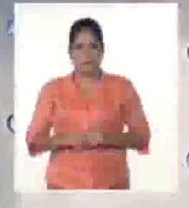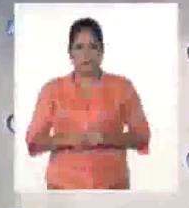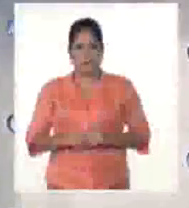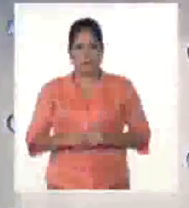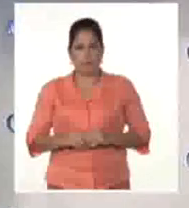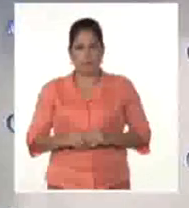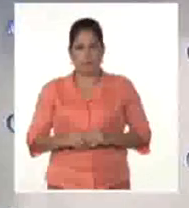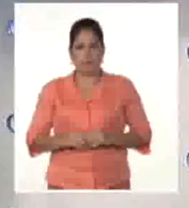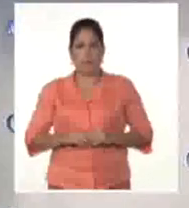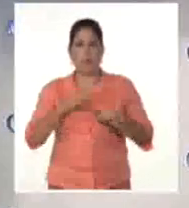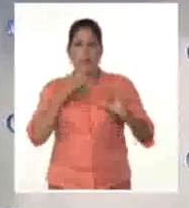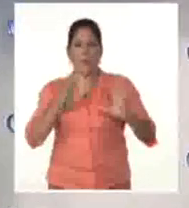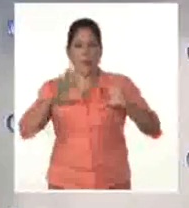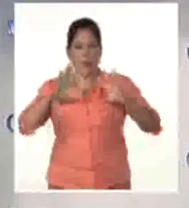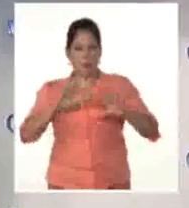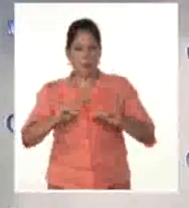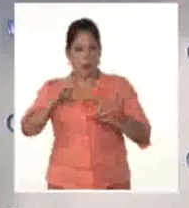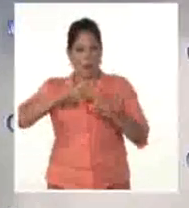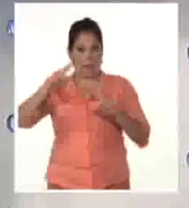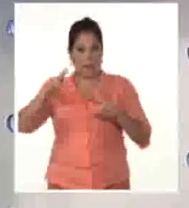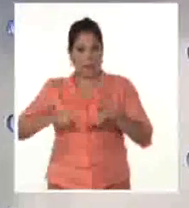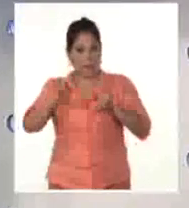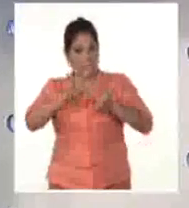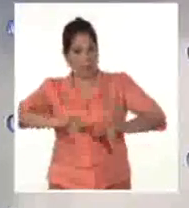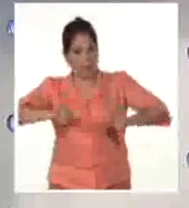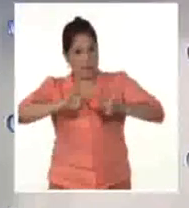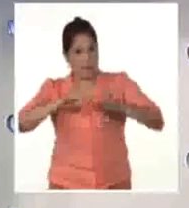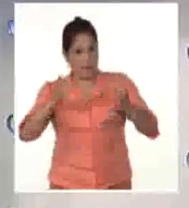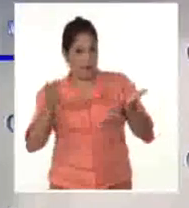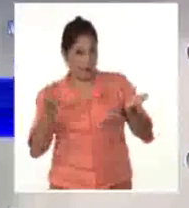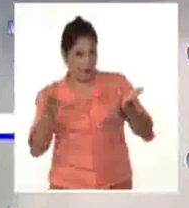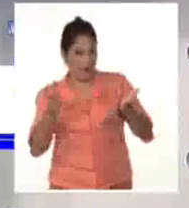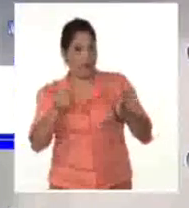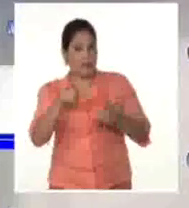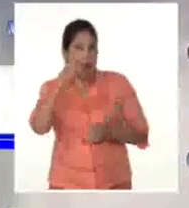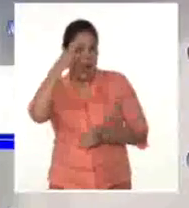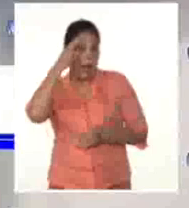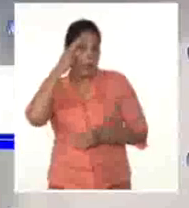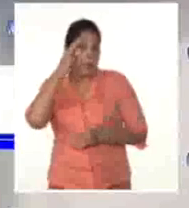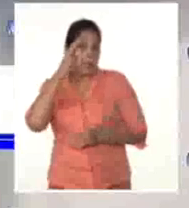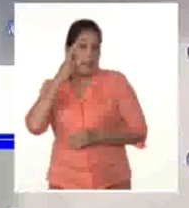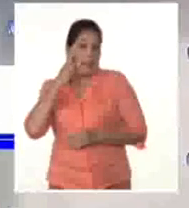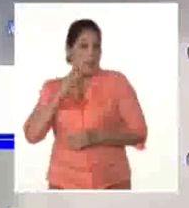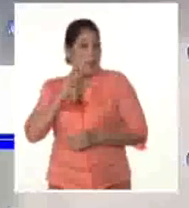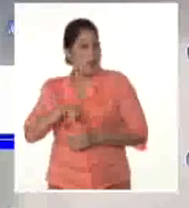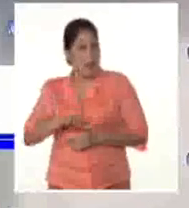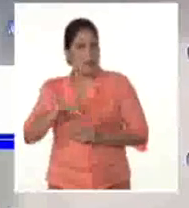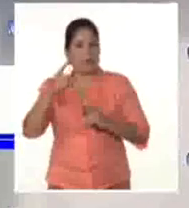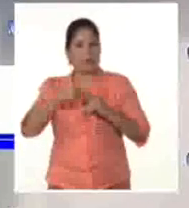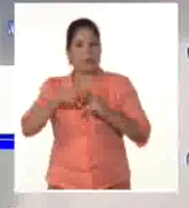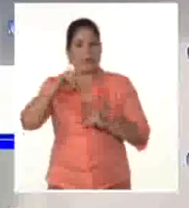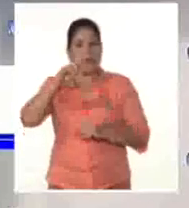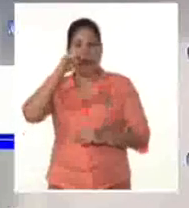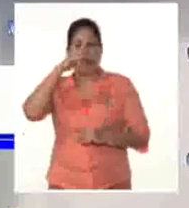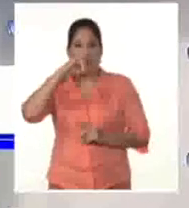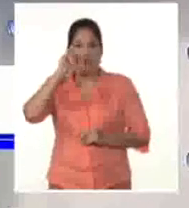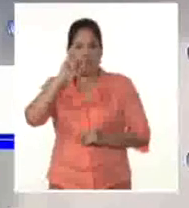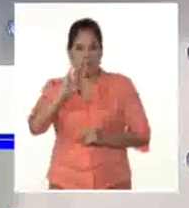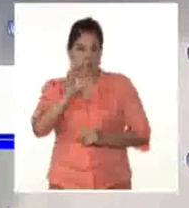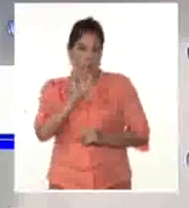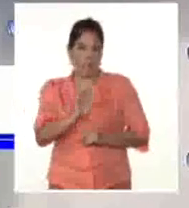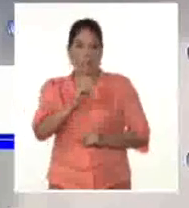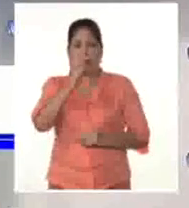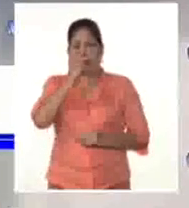Buenas noches. Teatro Universitario de La Habana, la agrupación más antigua de su tipo en Cuba, estrenó Yarini, adaptación de la original del